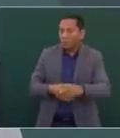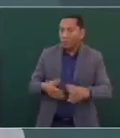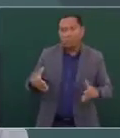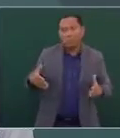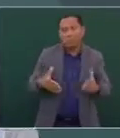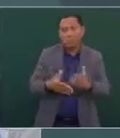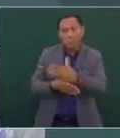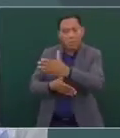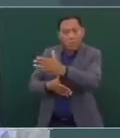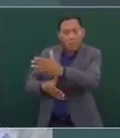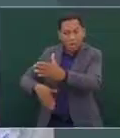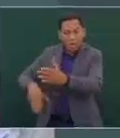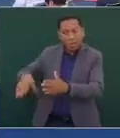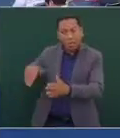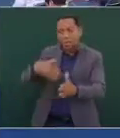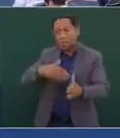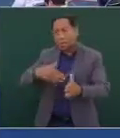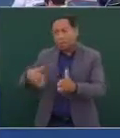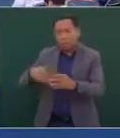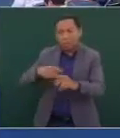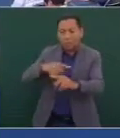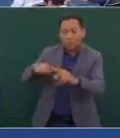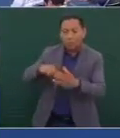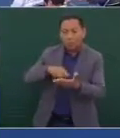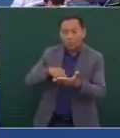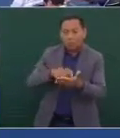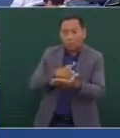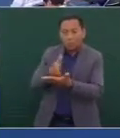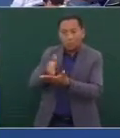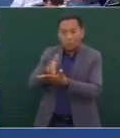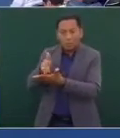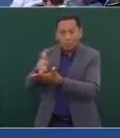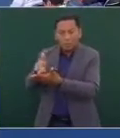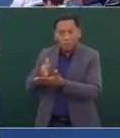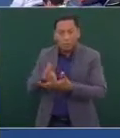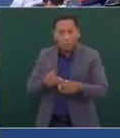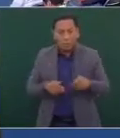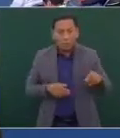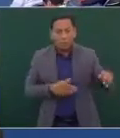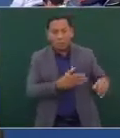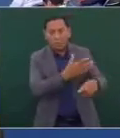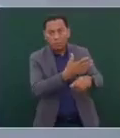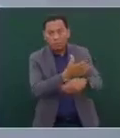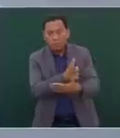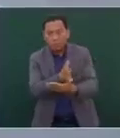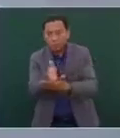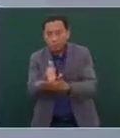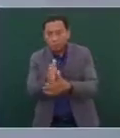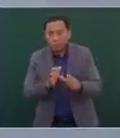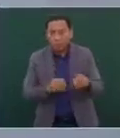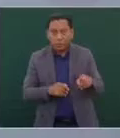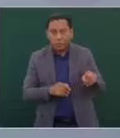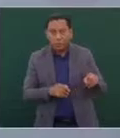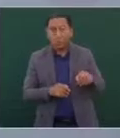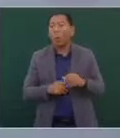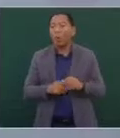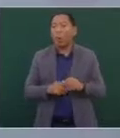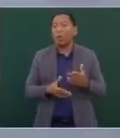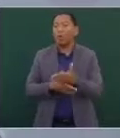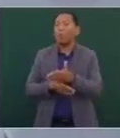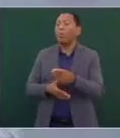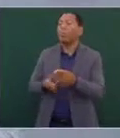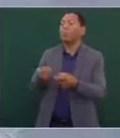inclusive hasta daban órdenes